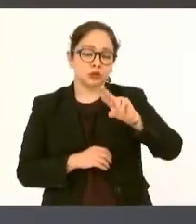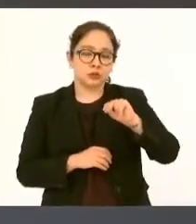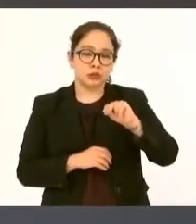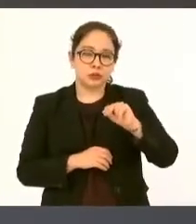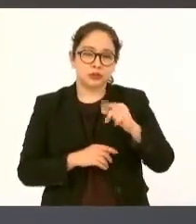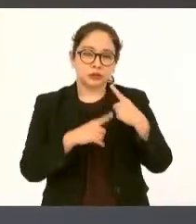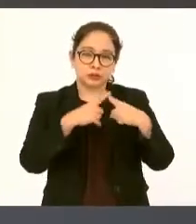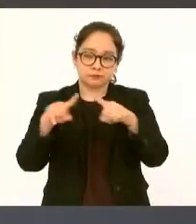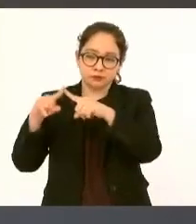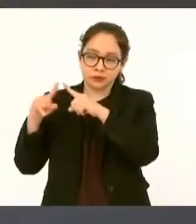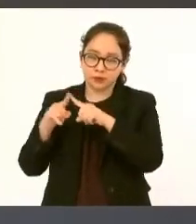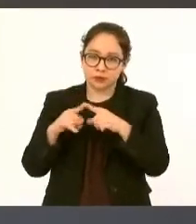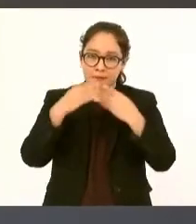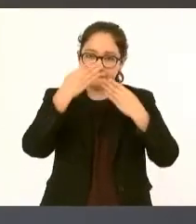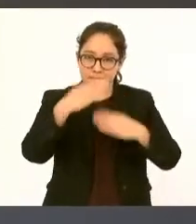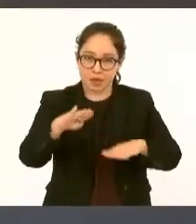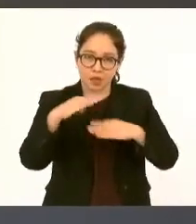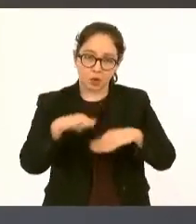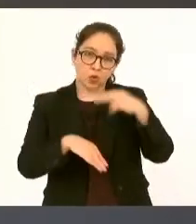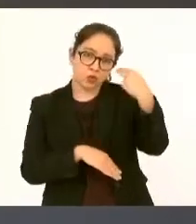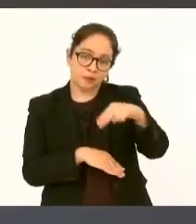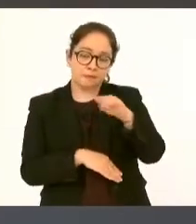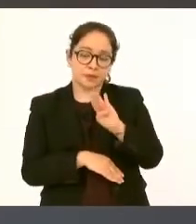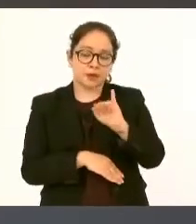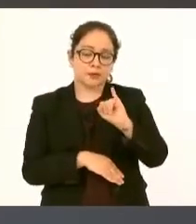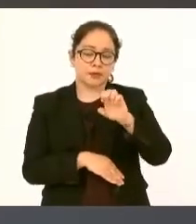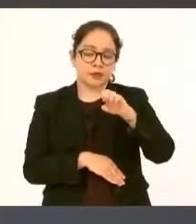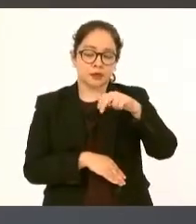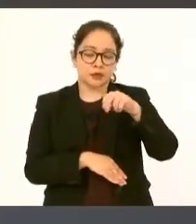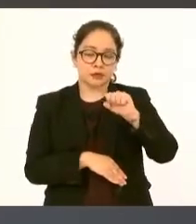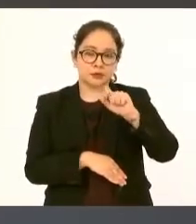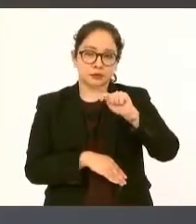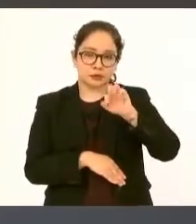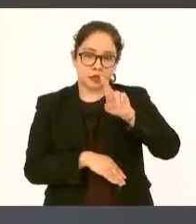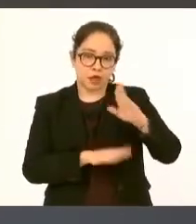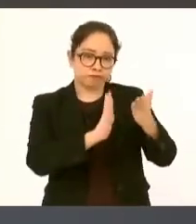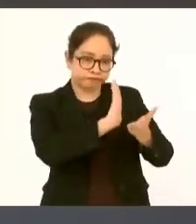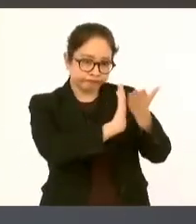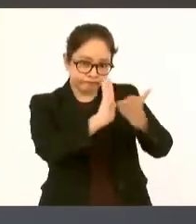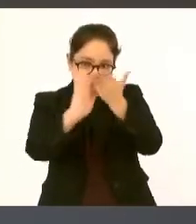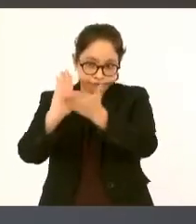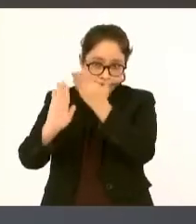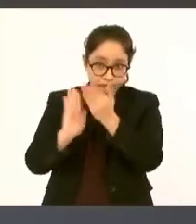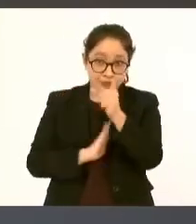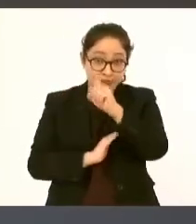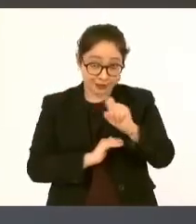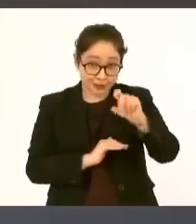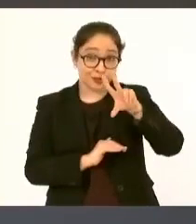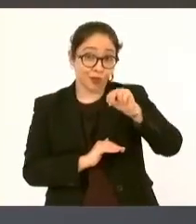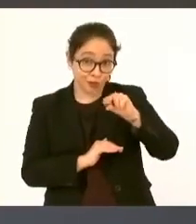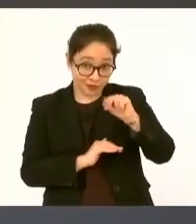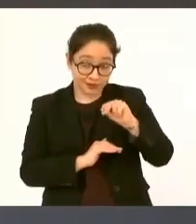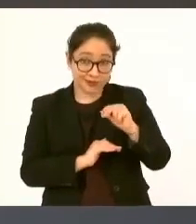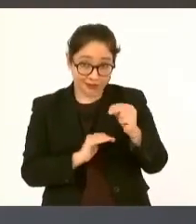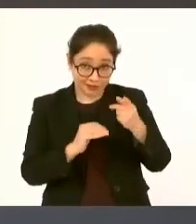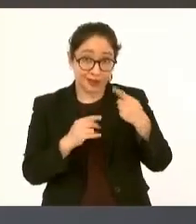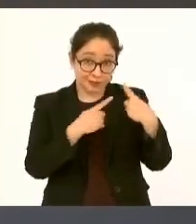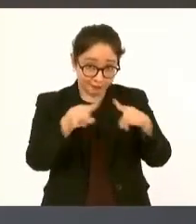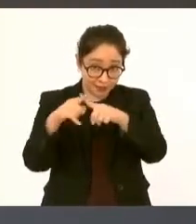del banco del bienestar ciento ochenta sucursales Veracruz tiene